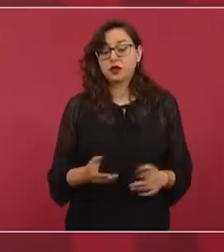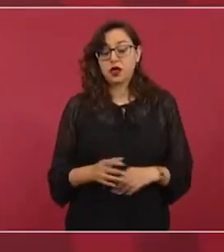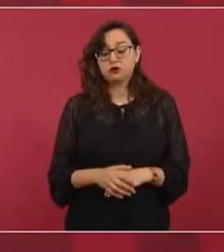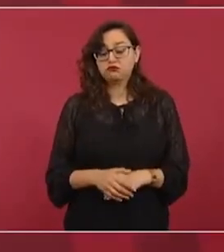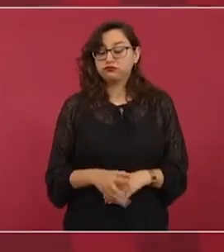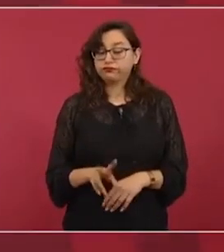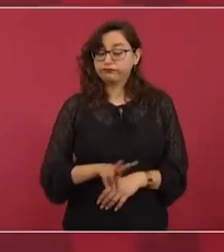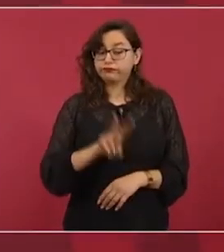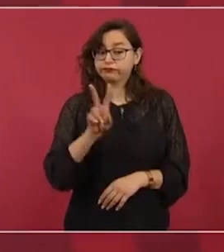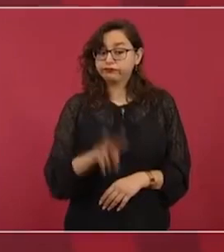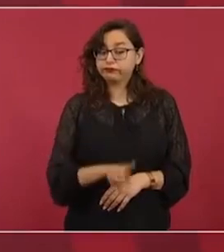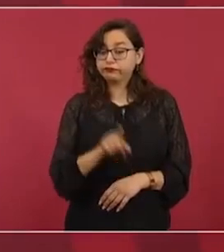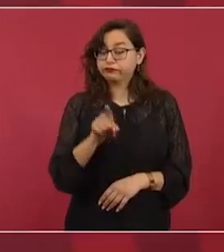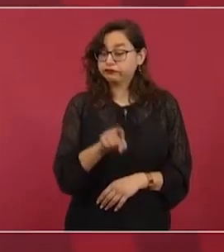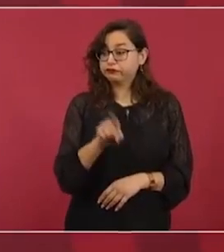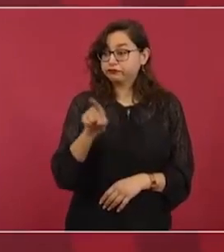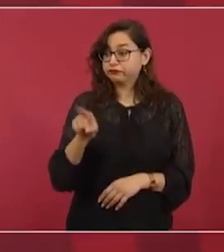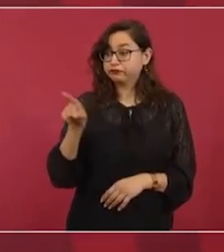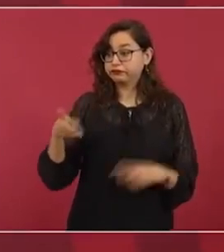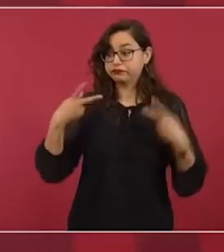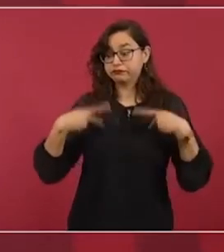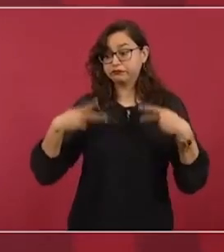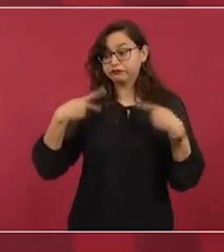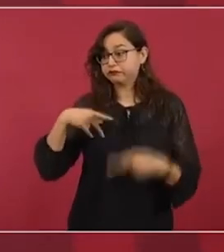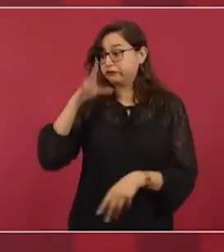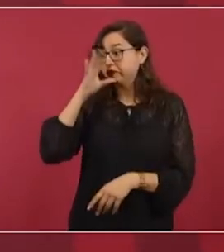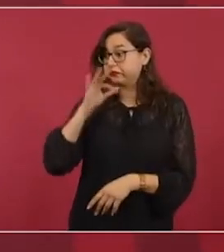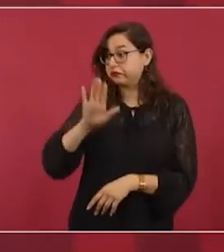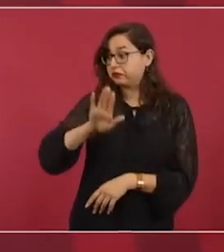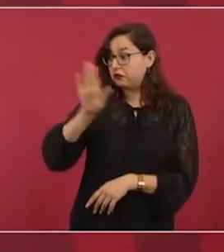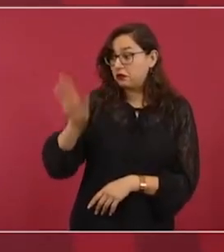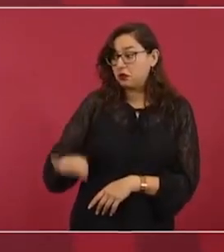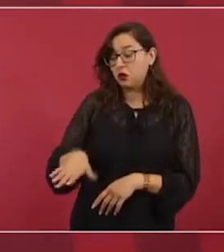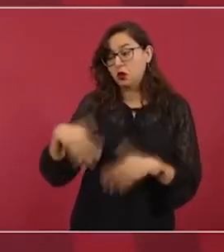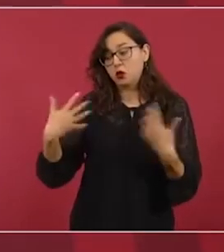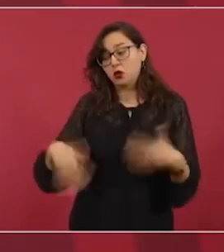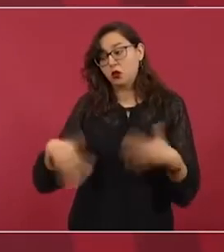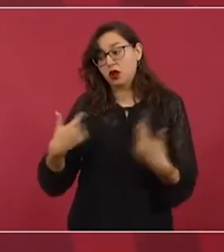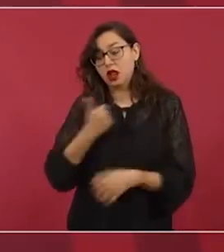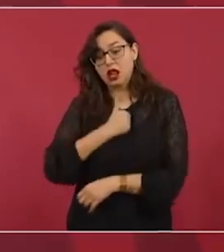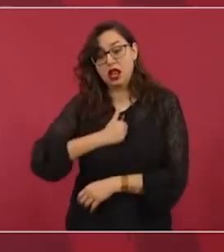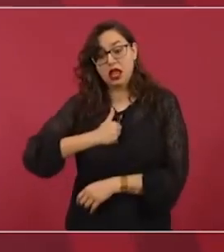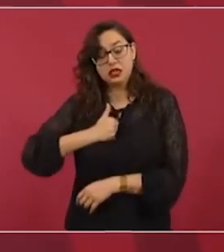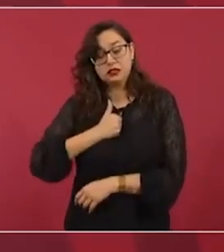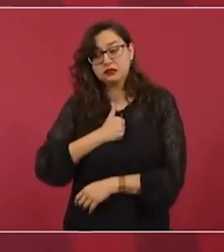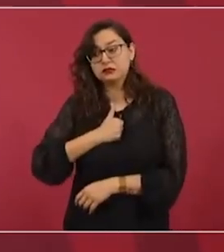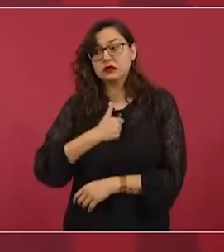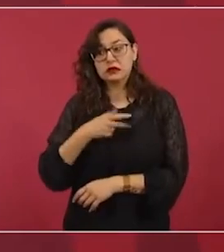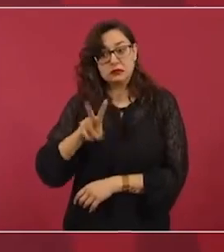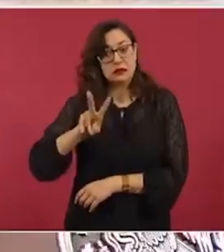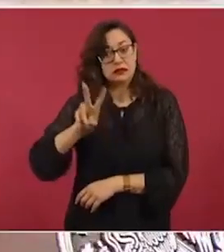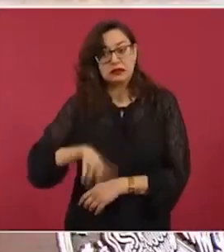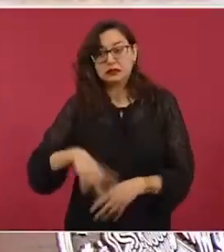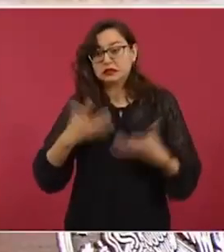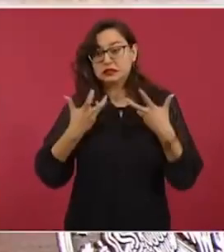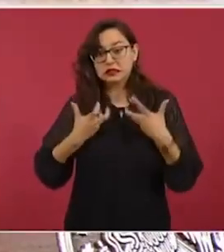que estamos atendiendo, pero te contesto de que no hay impunidad y que estamos